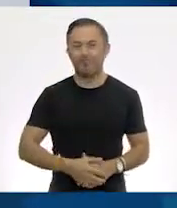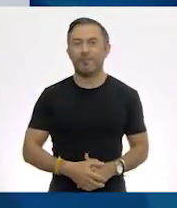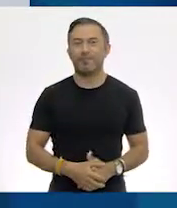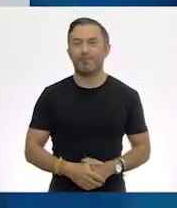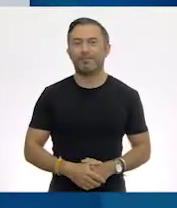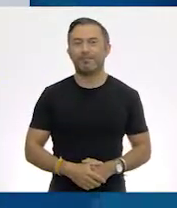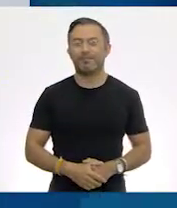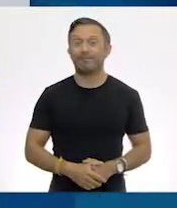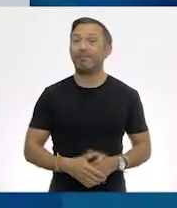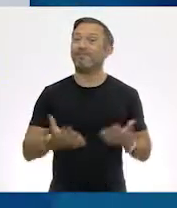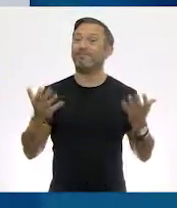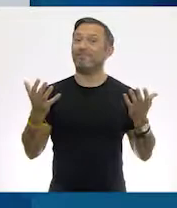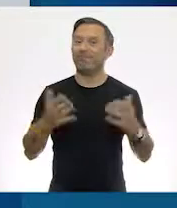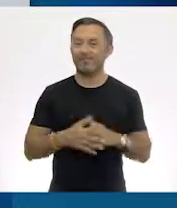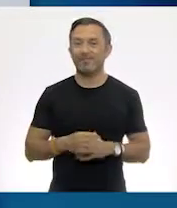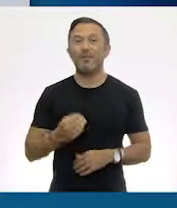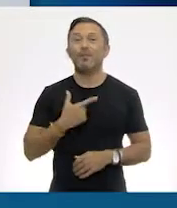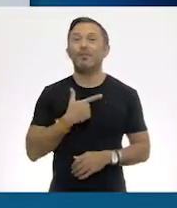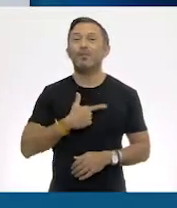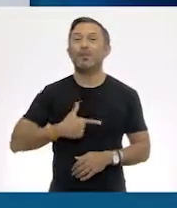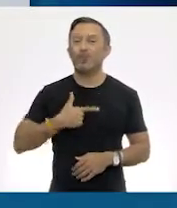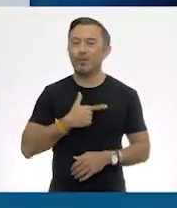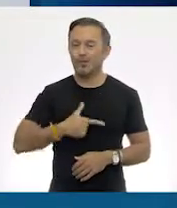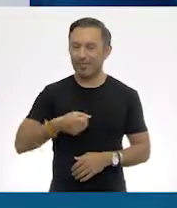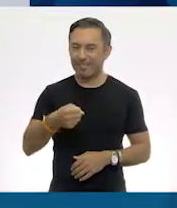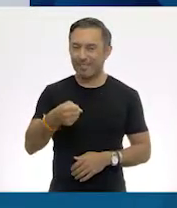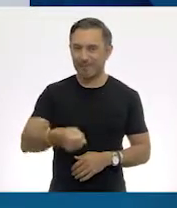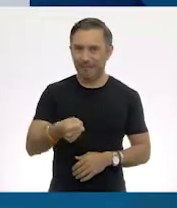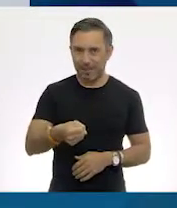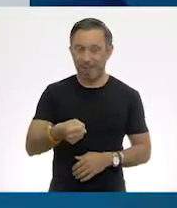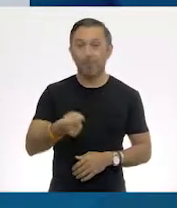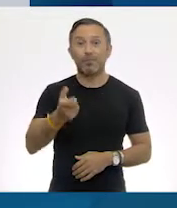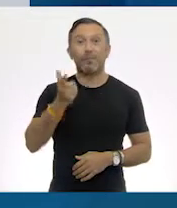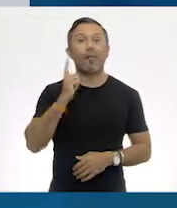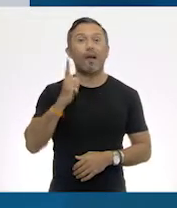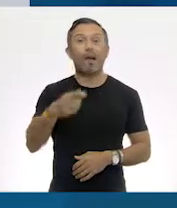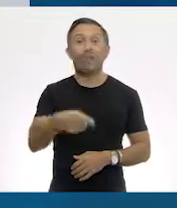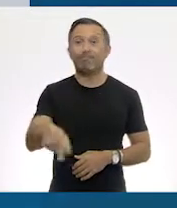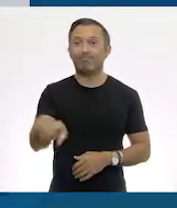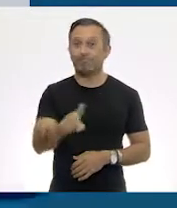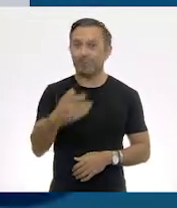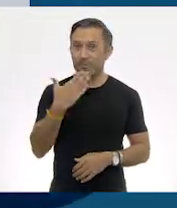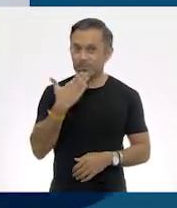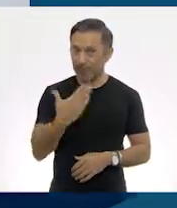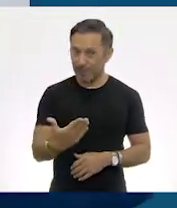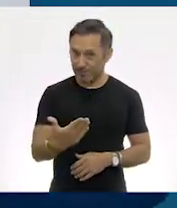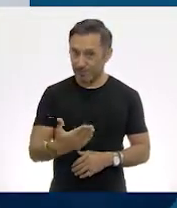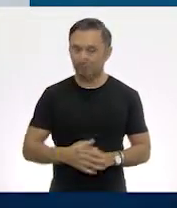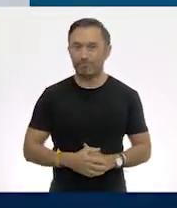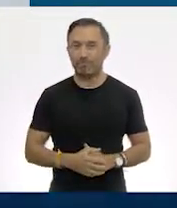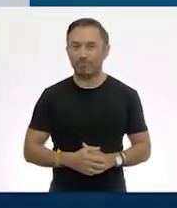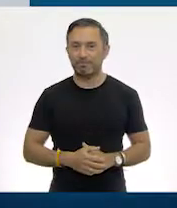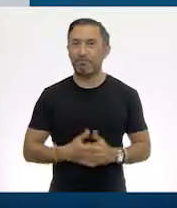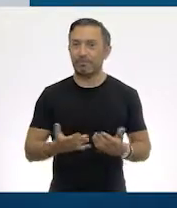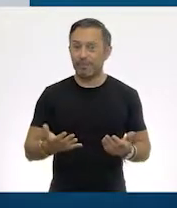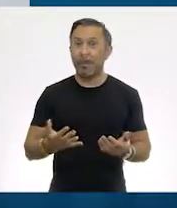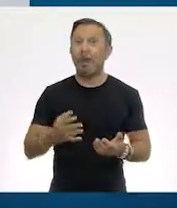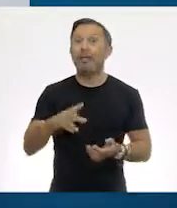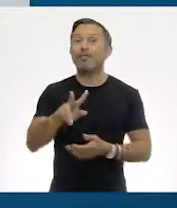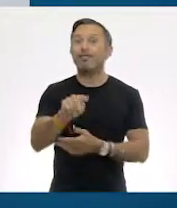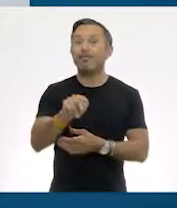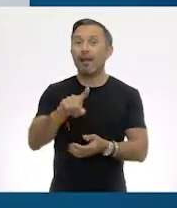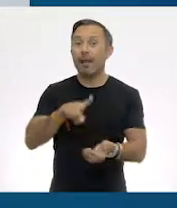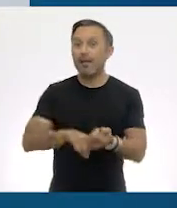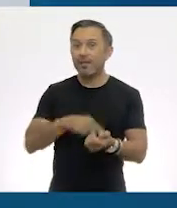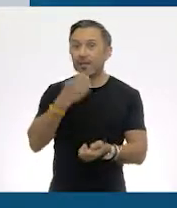¡Me da mucho gusto saludarlos! Espero que estén muy bien. ¡Qué bueno que vemos la escuela en la tele